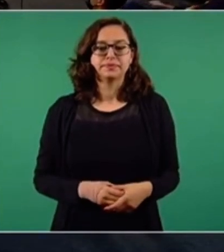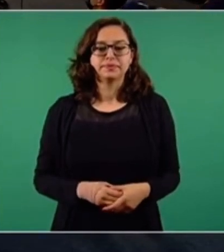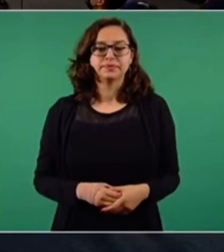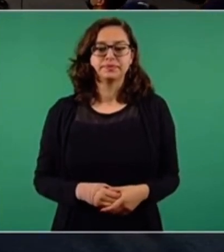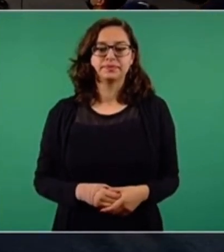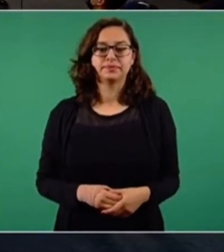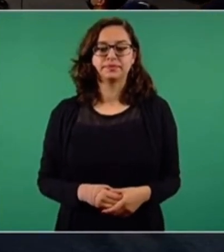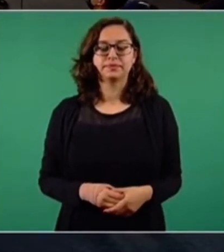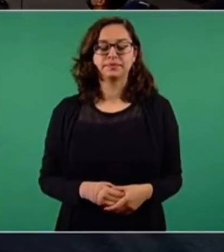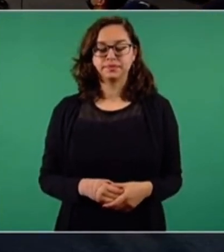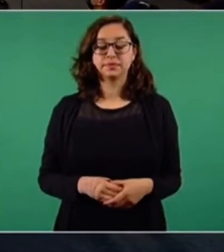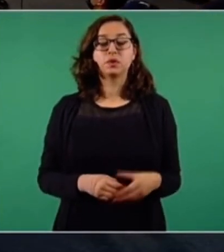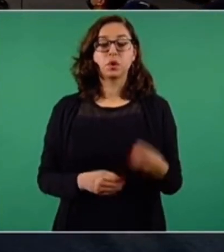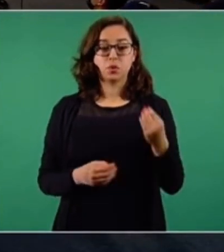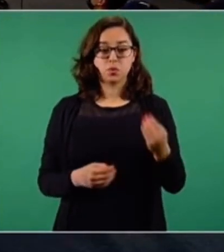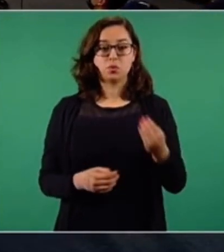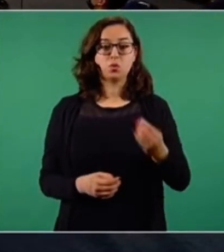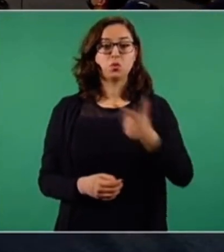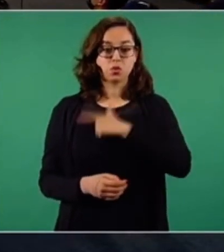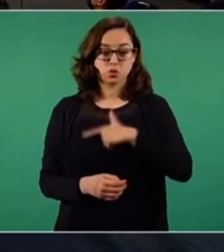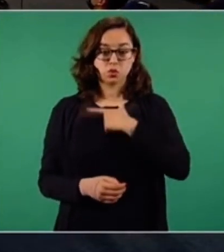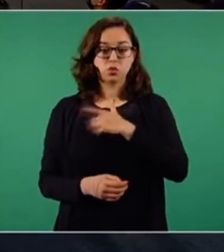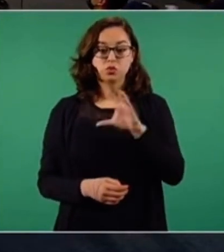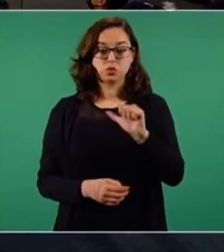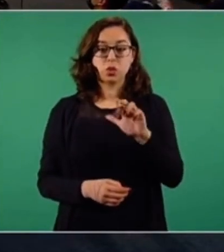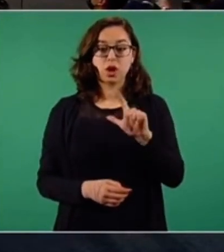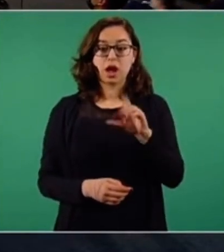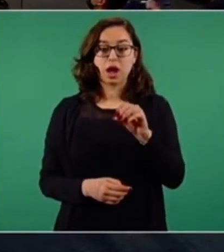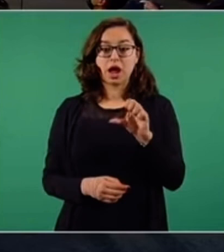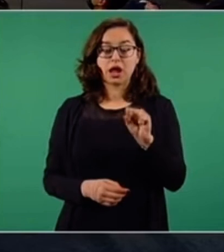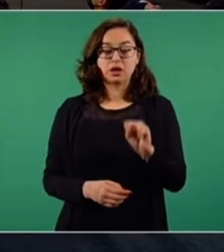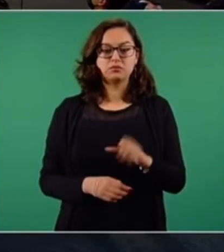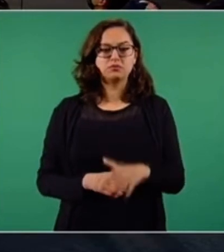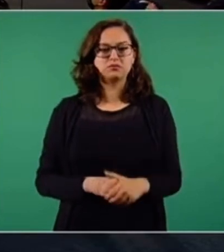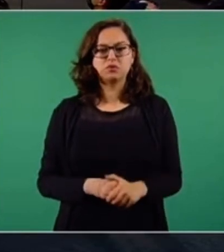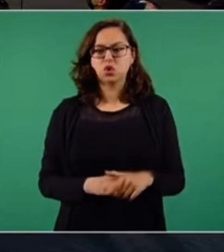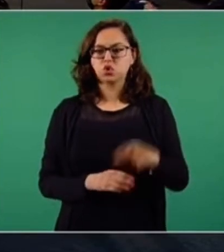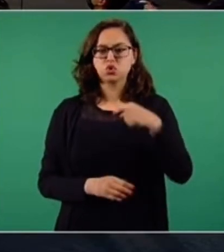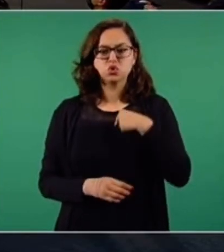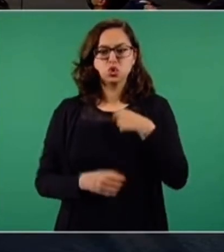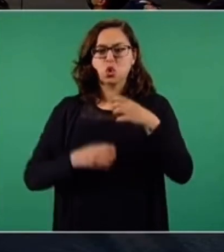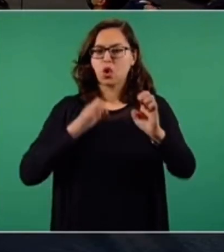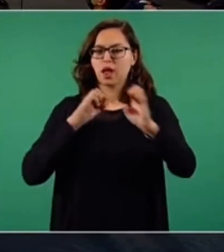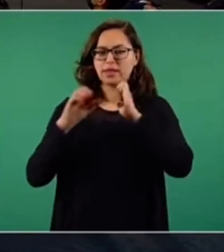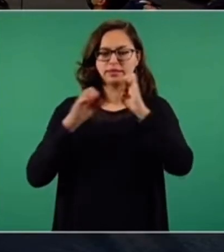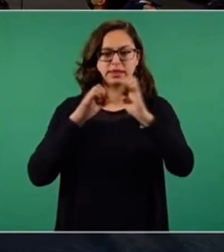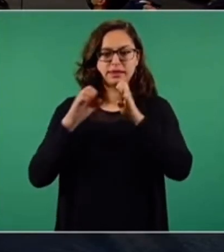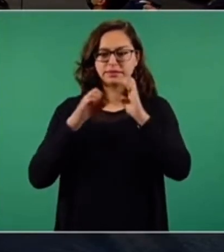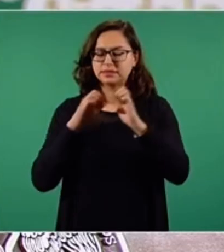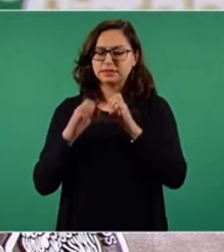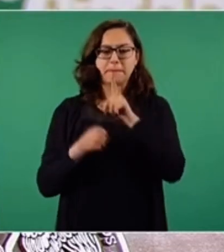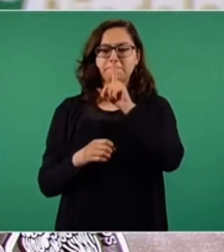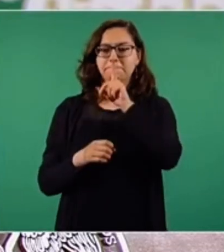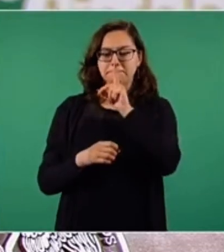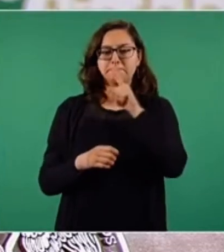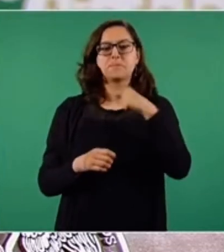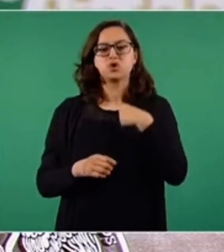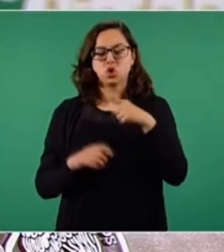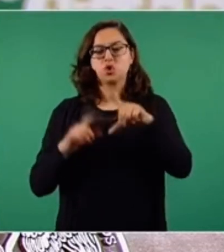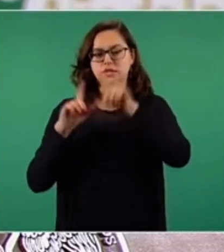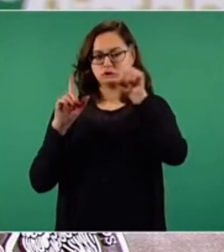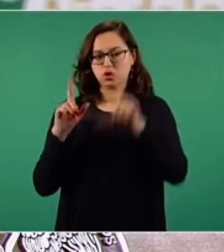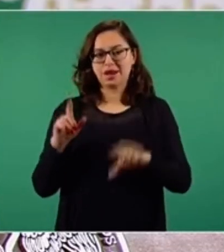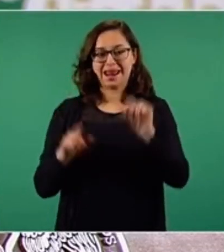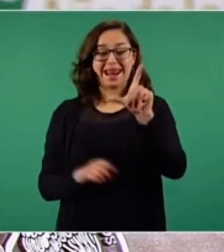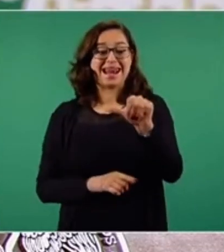Con mucho gusto, Carlos. Yo no he dado entrevistas a diarios de circulación local, pero sí nacional, que fue la jornada, y